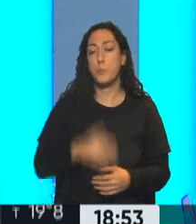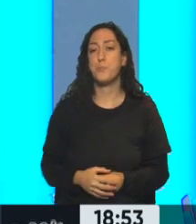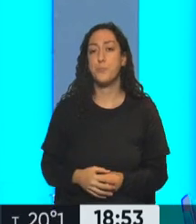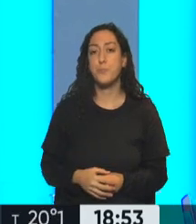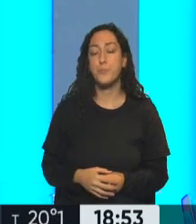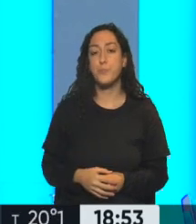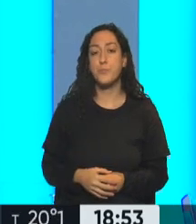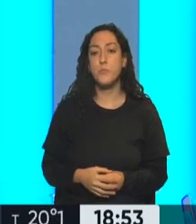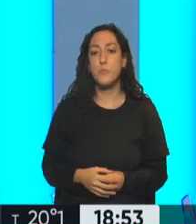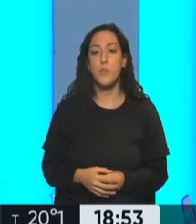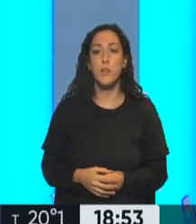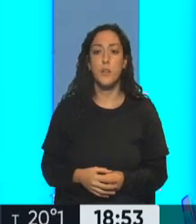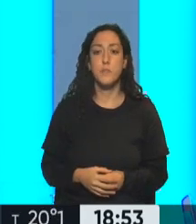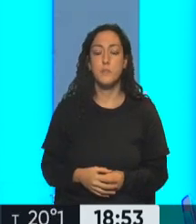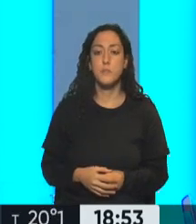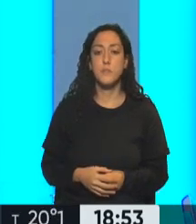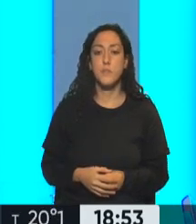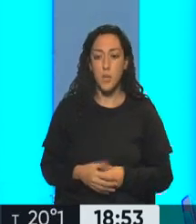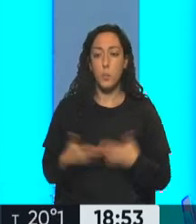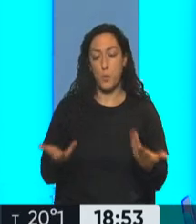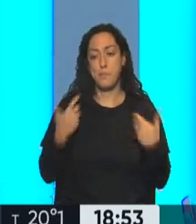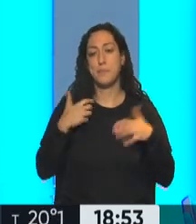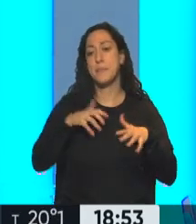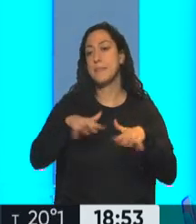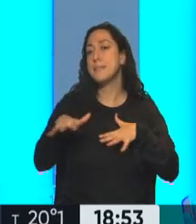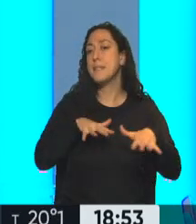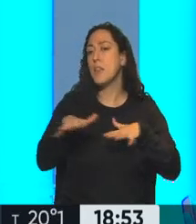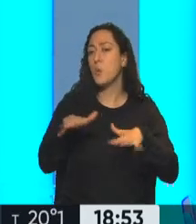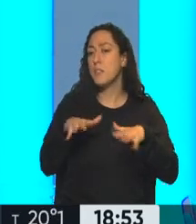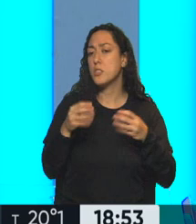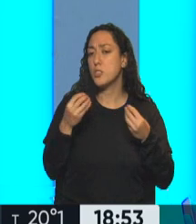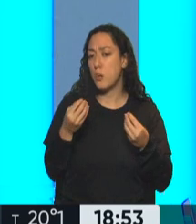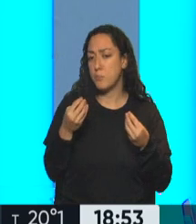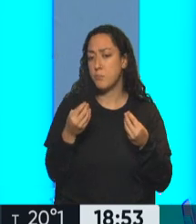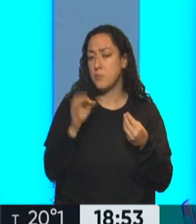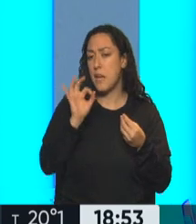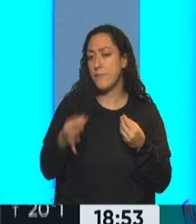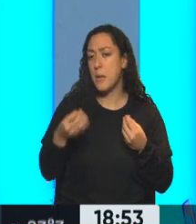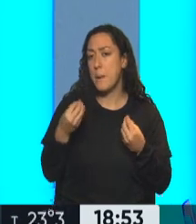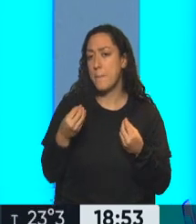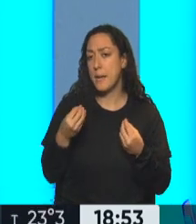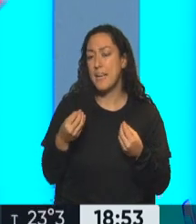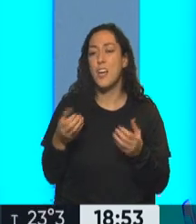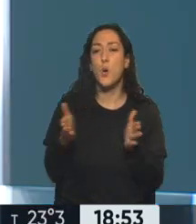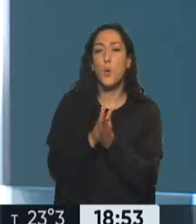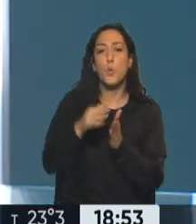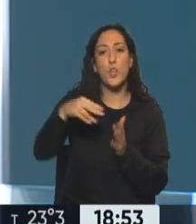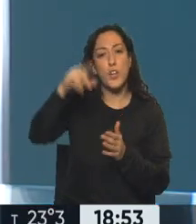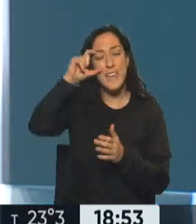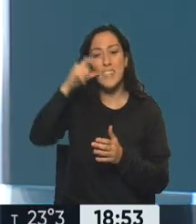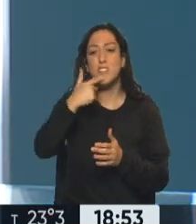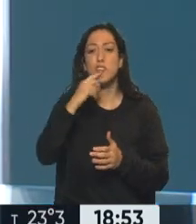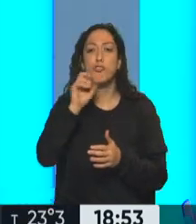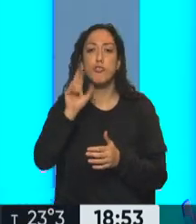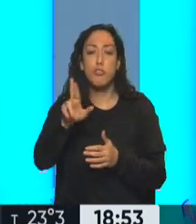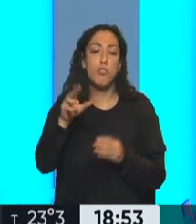Vamos a ponernos en circunstancia para poder pensar, junto con nuestro espósito y el resto de los compañeros